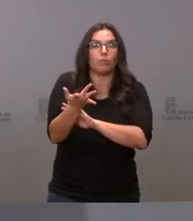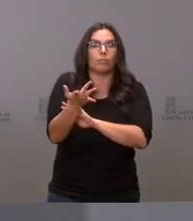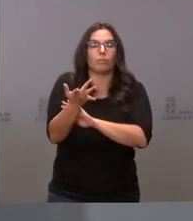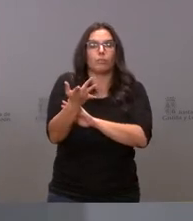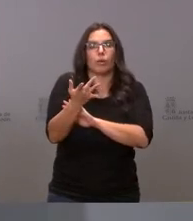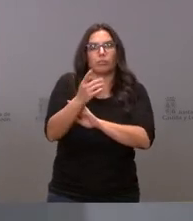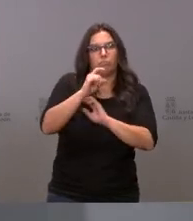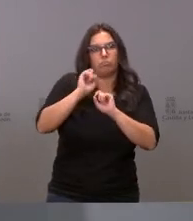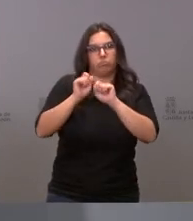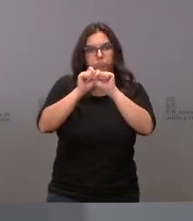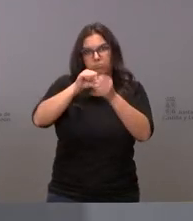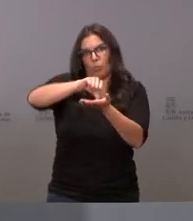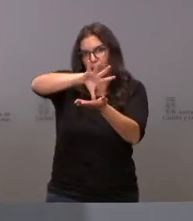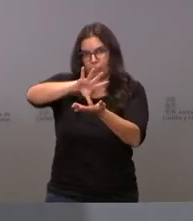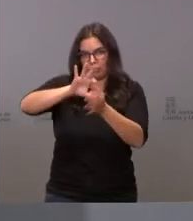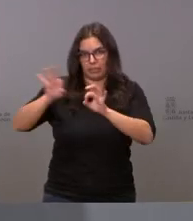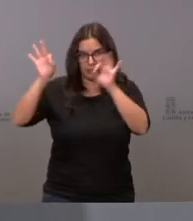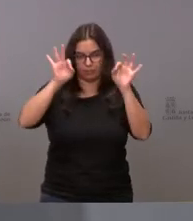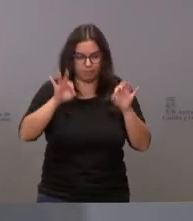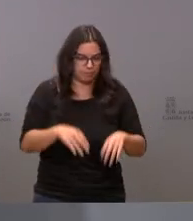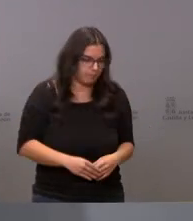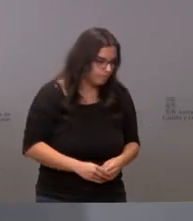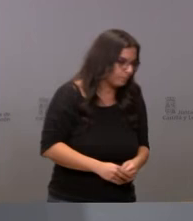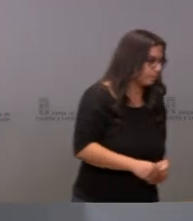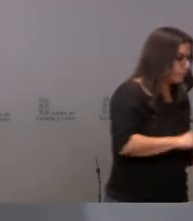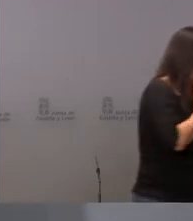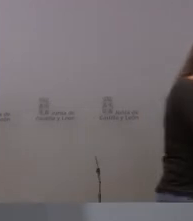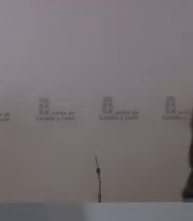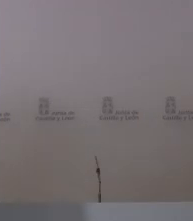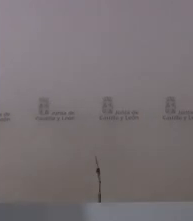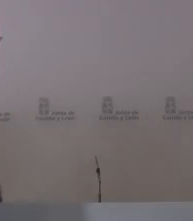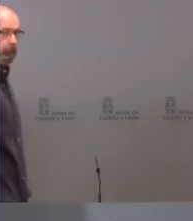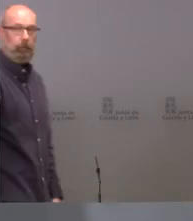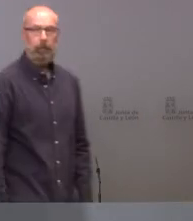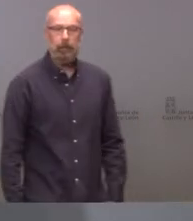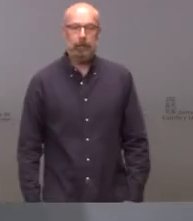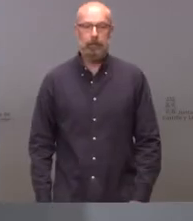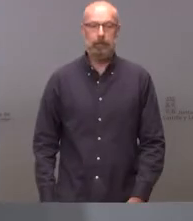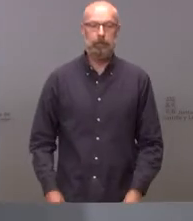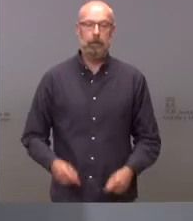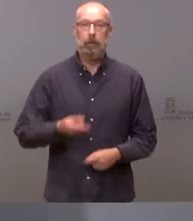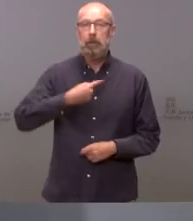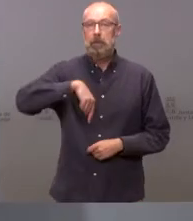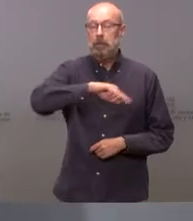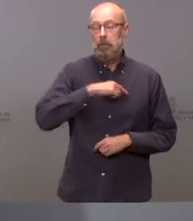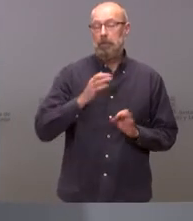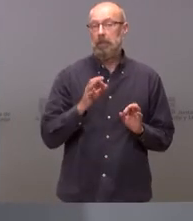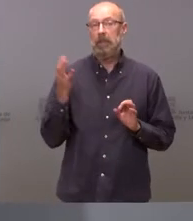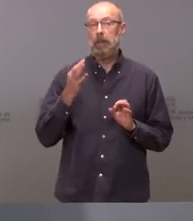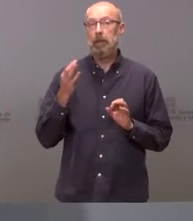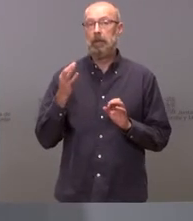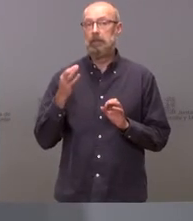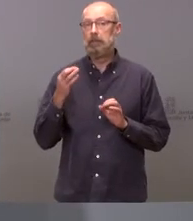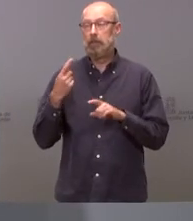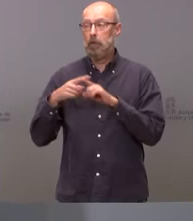nosotros es decir como tenemos que conformarnos con las promesas del señor Sánchez de que no se va a llevar más